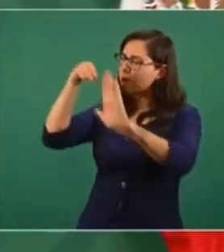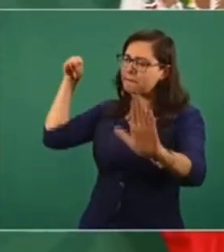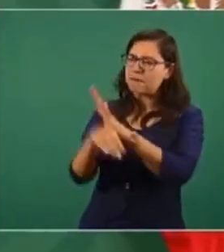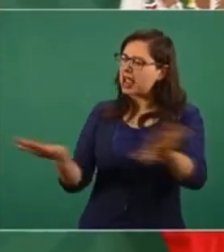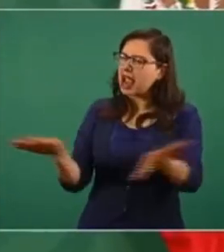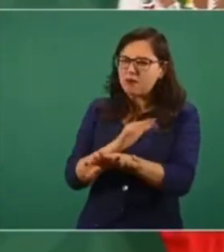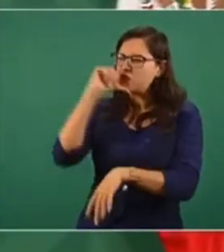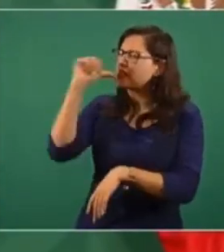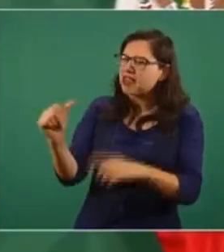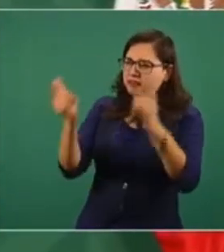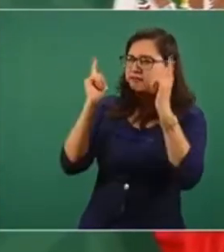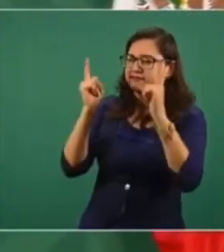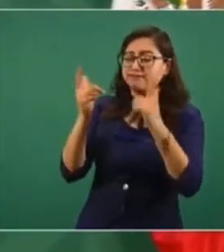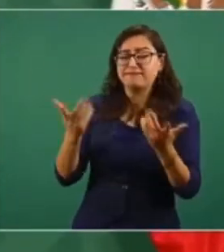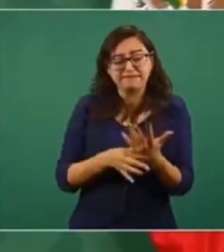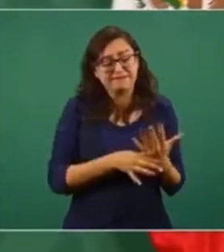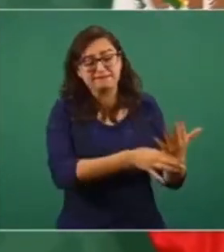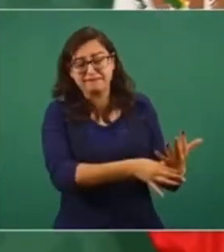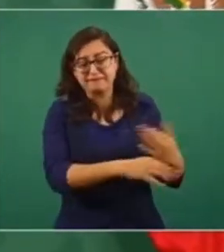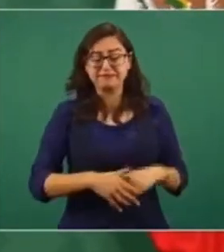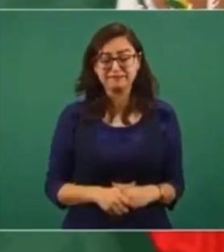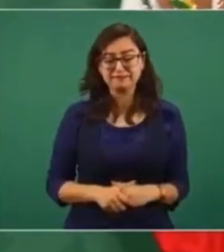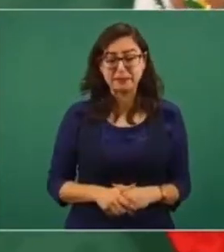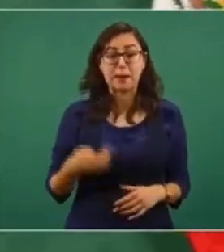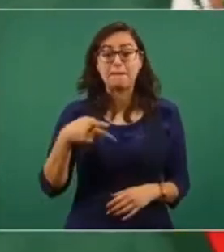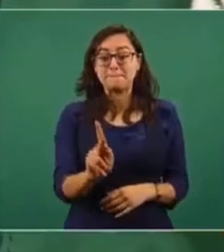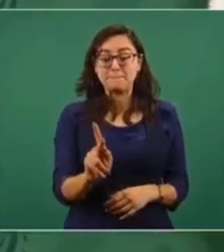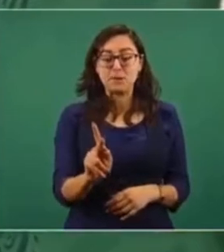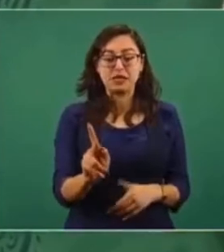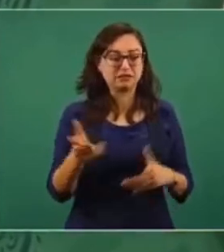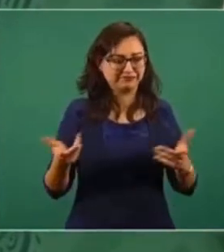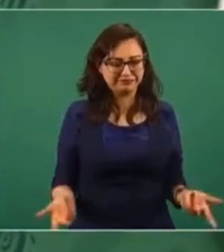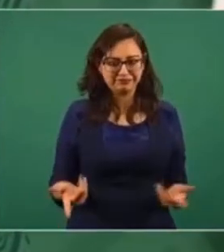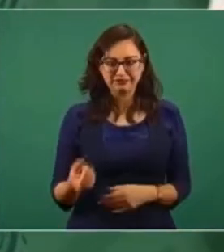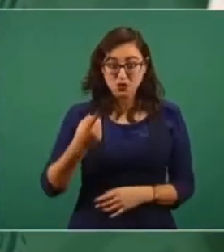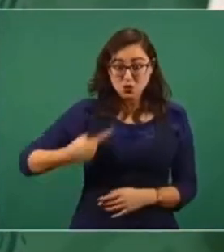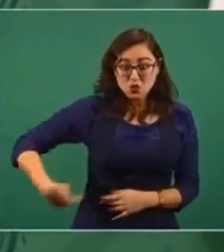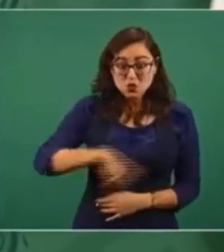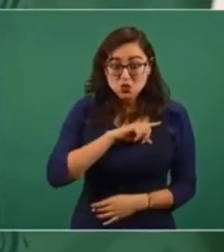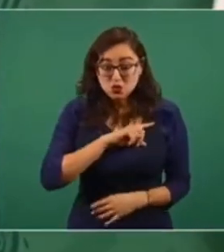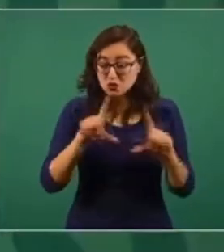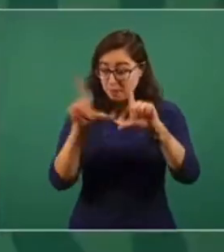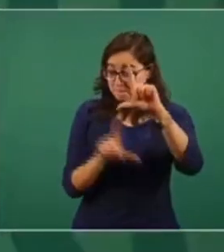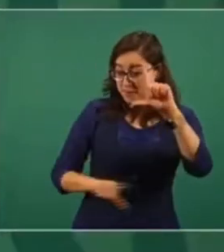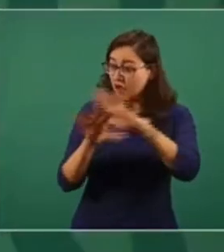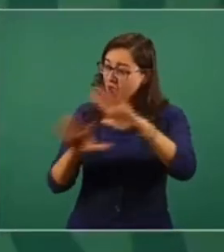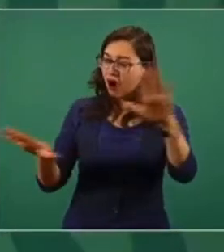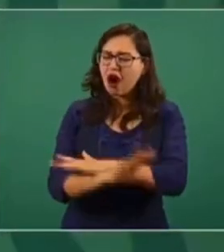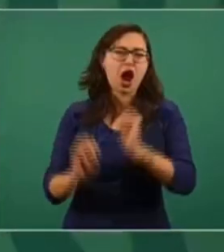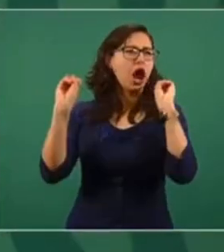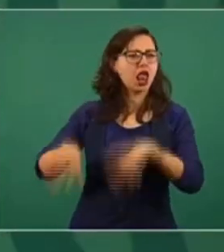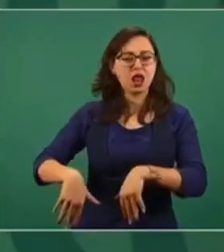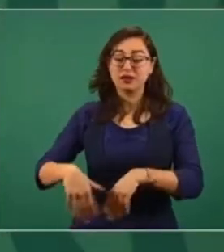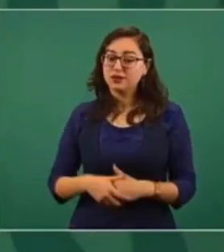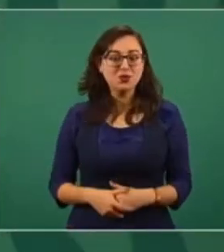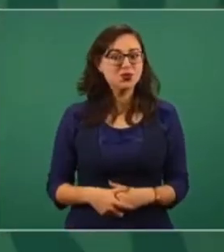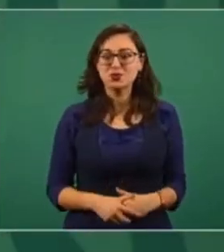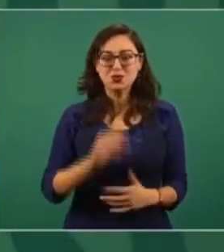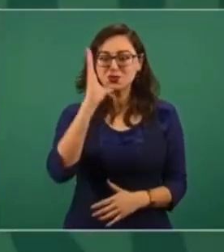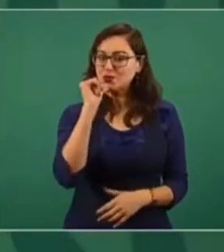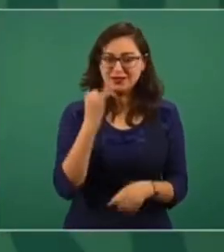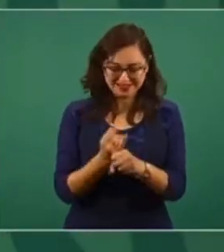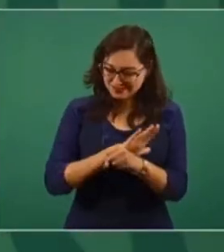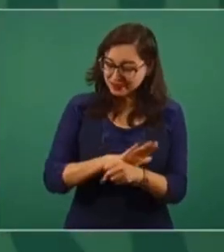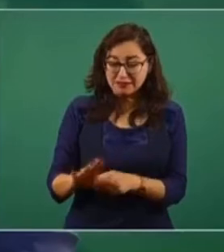transformar al país. Nosotros no podemos abandonar el propósito de transformar a México, porque eso es lo fundamental.